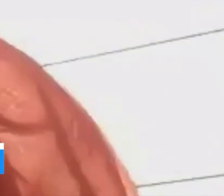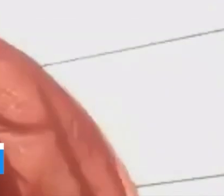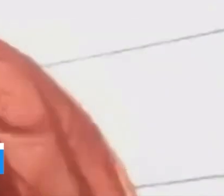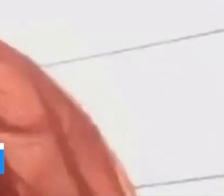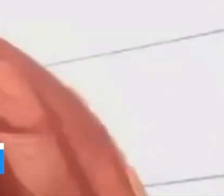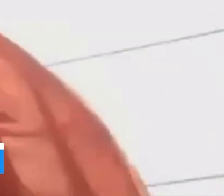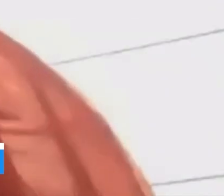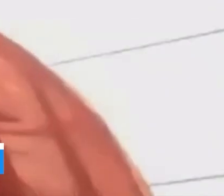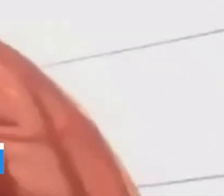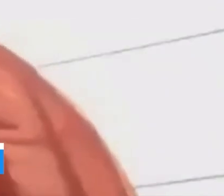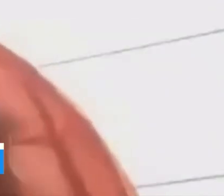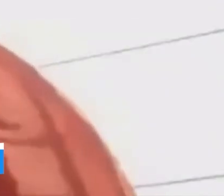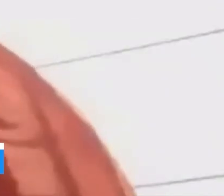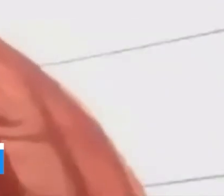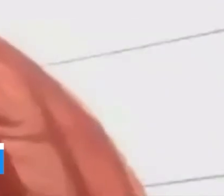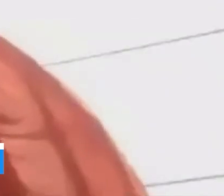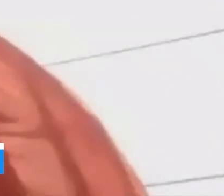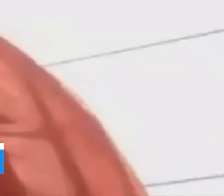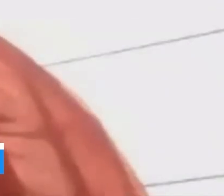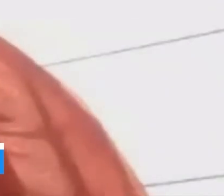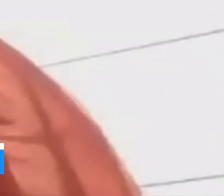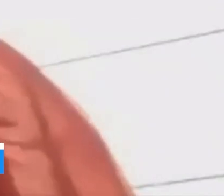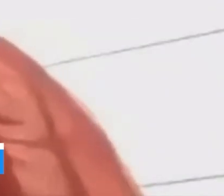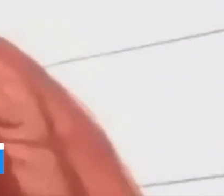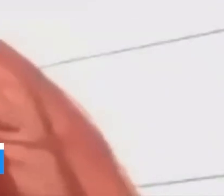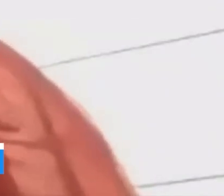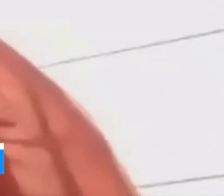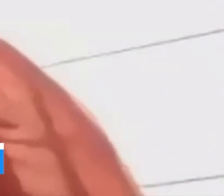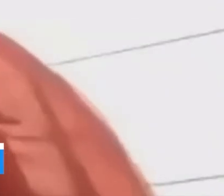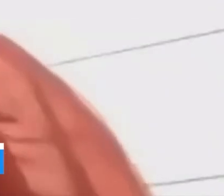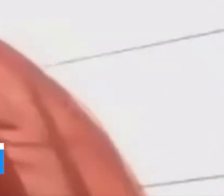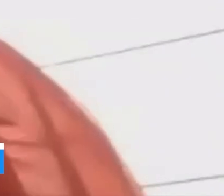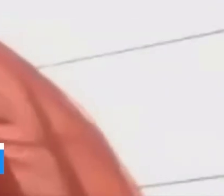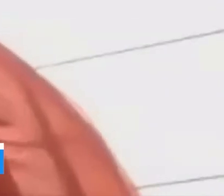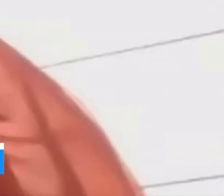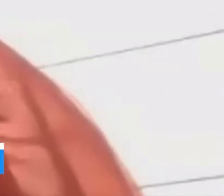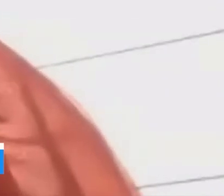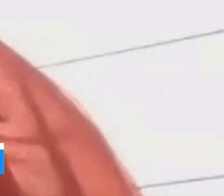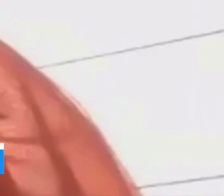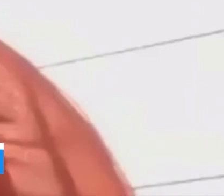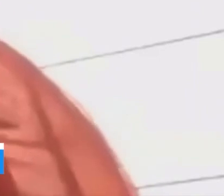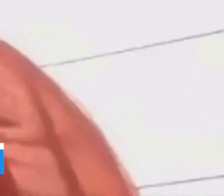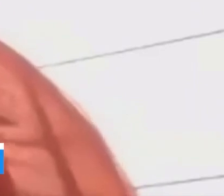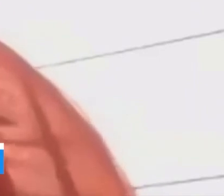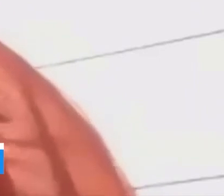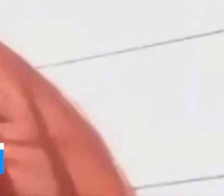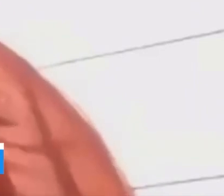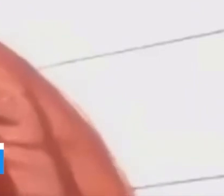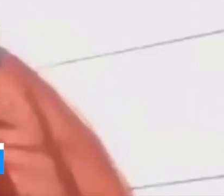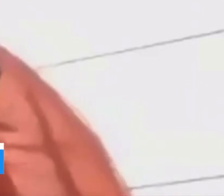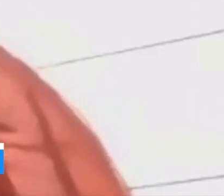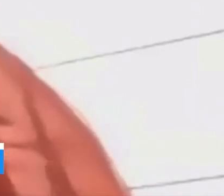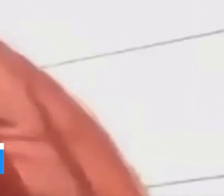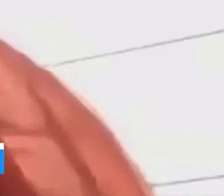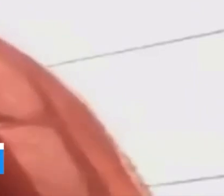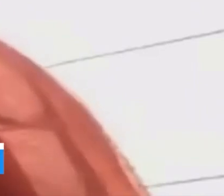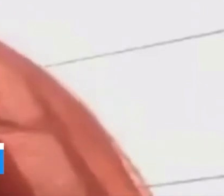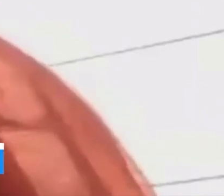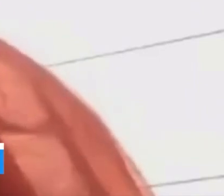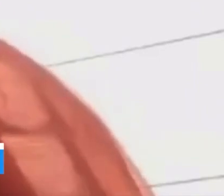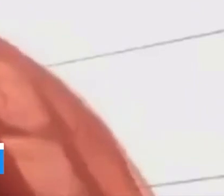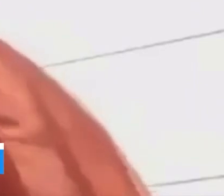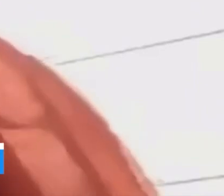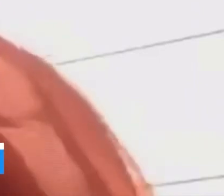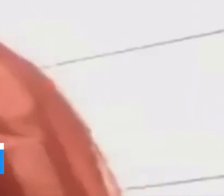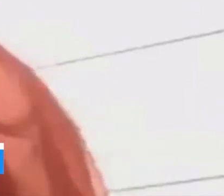Perfecto, Sergio. Muchísimas gracias. Un saludo muy especial para todas las mujeres y que recuerden que hay una Secretaría de la Mujer y Equidad de Género de puertas abiertas para